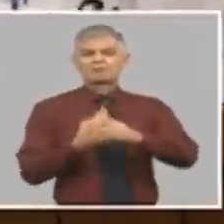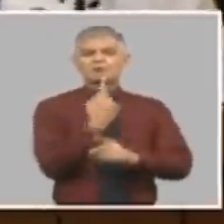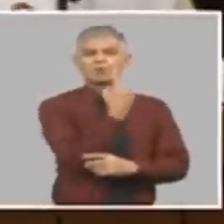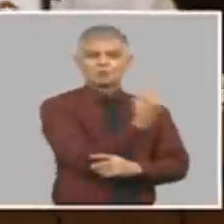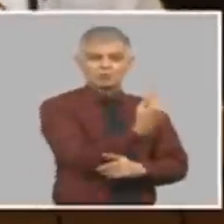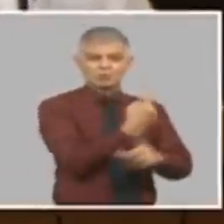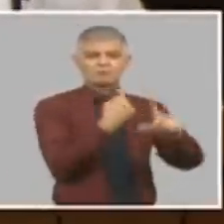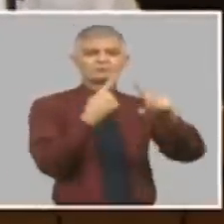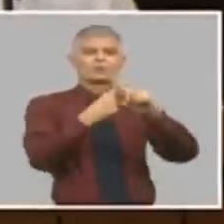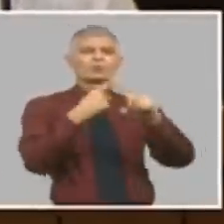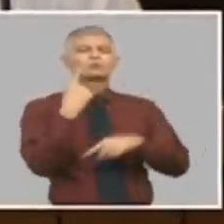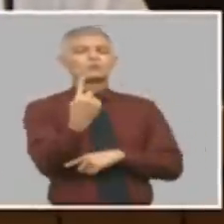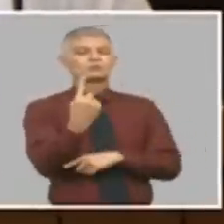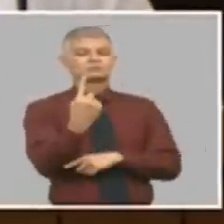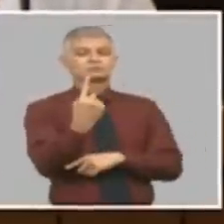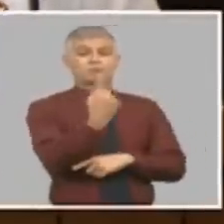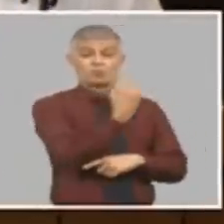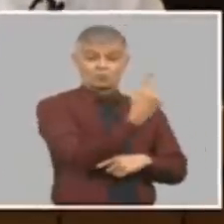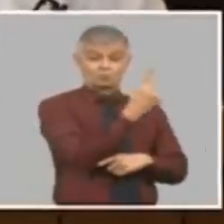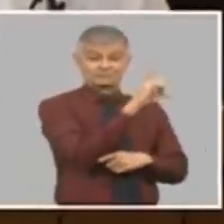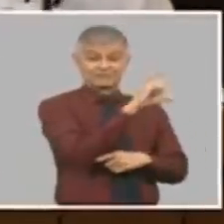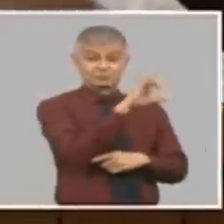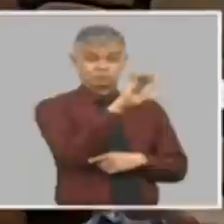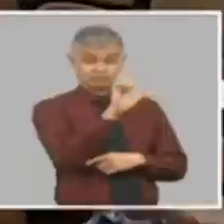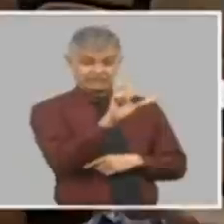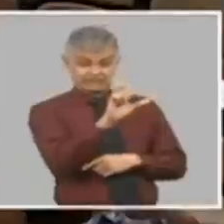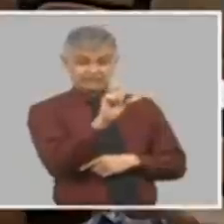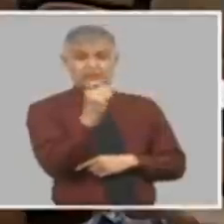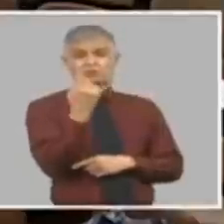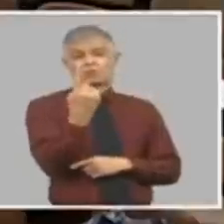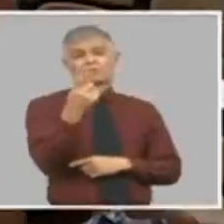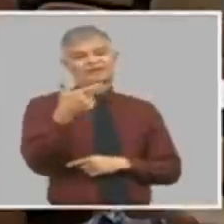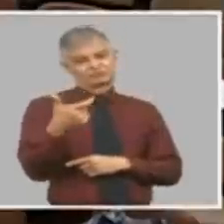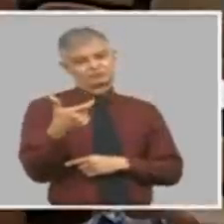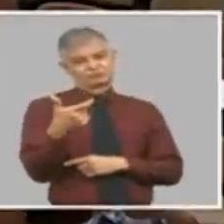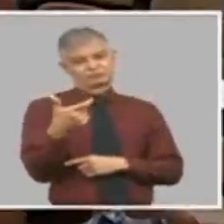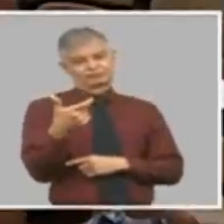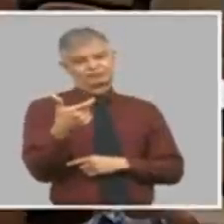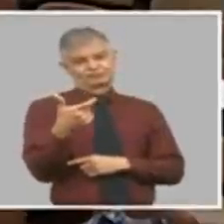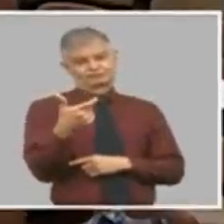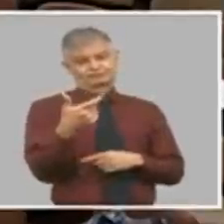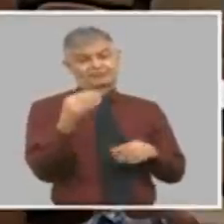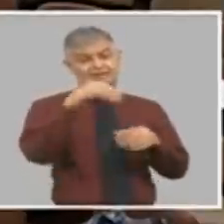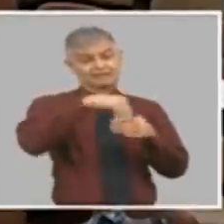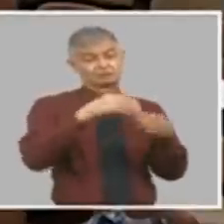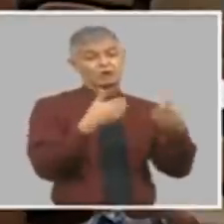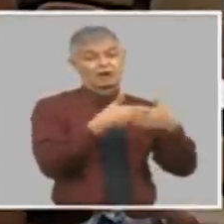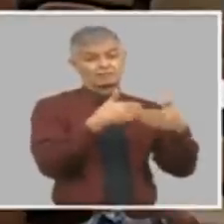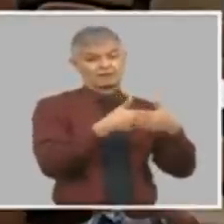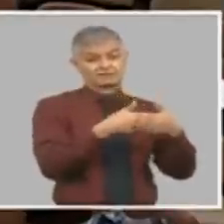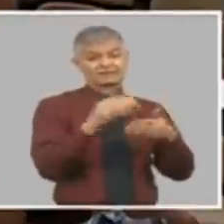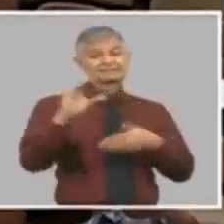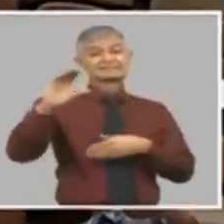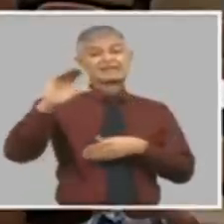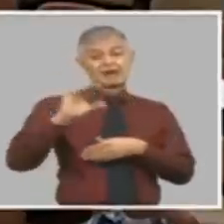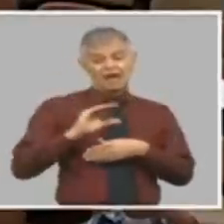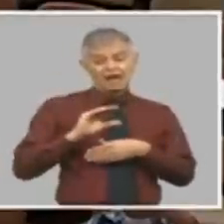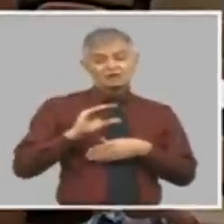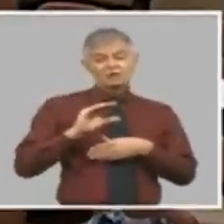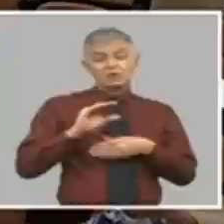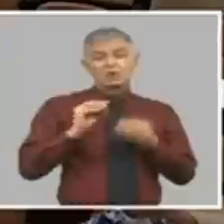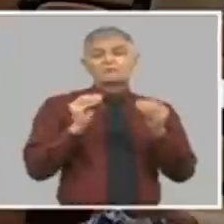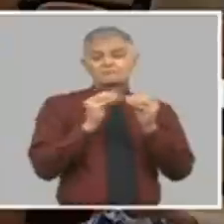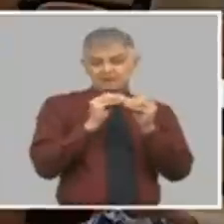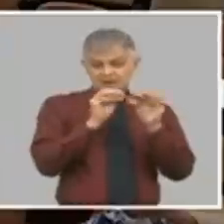uno y por tanto el salario responde a esos niveles de facturación de